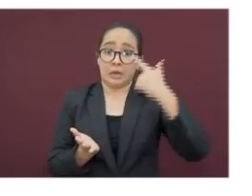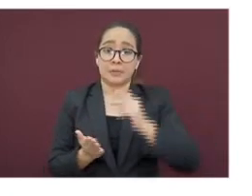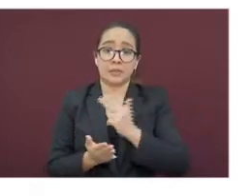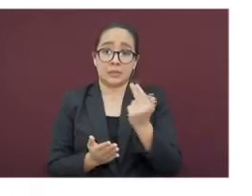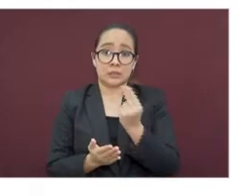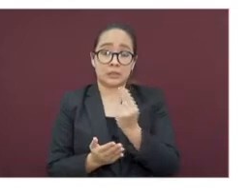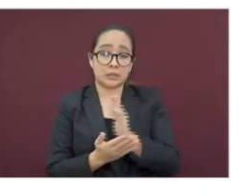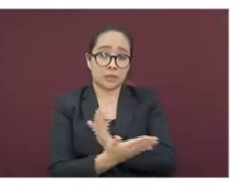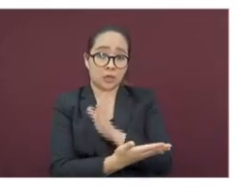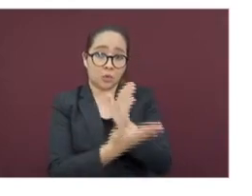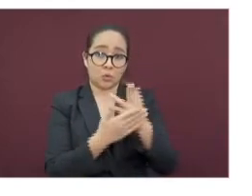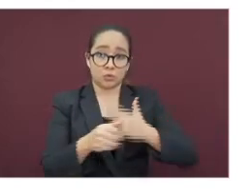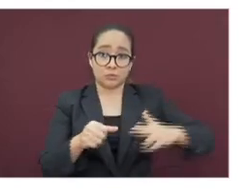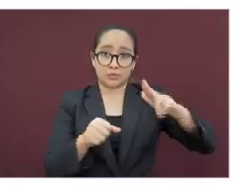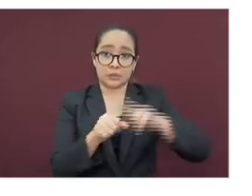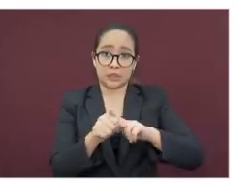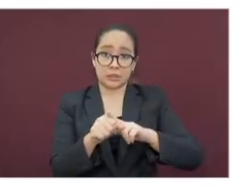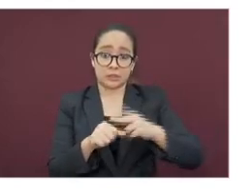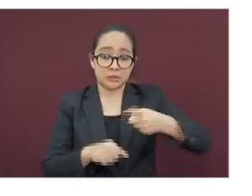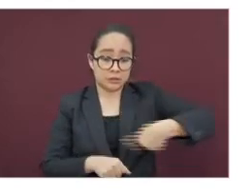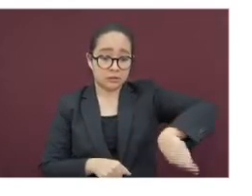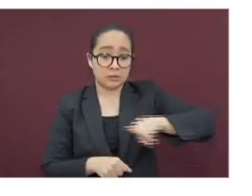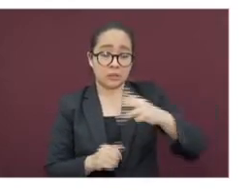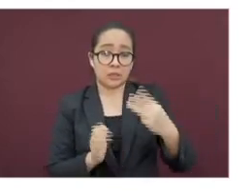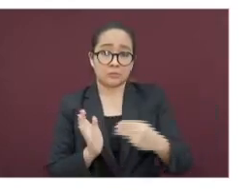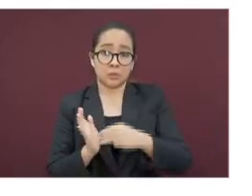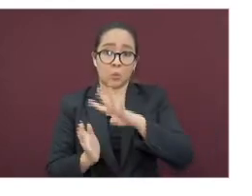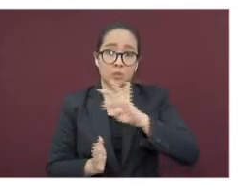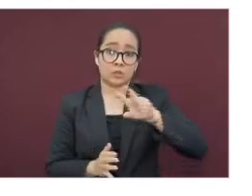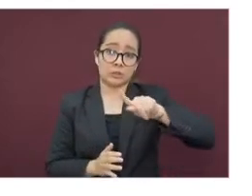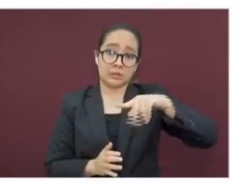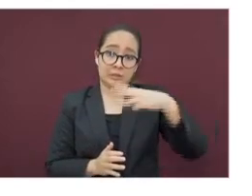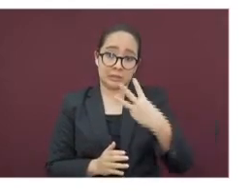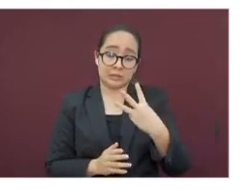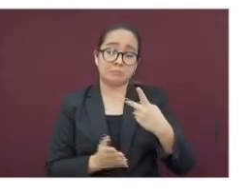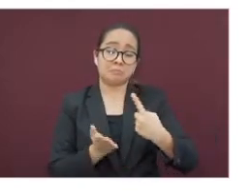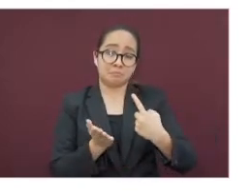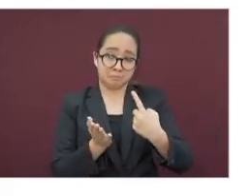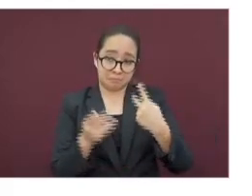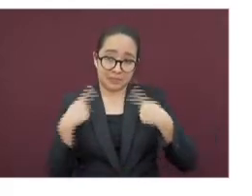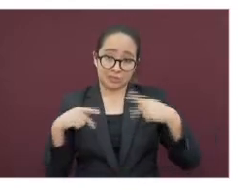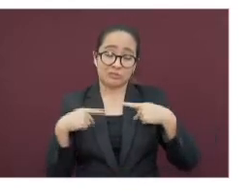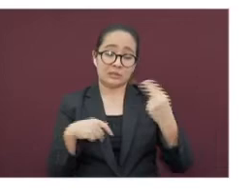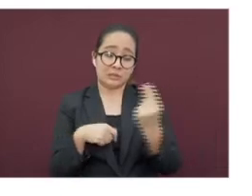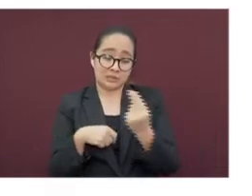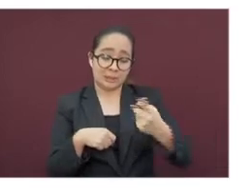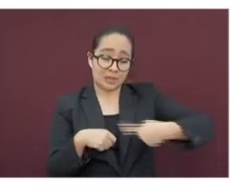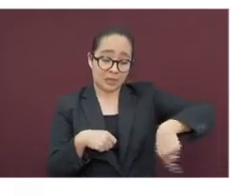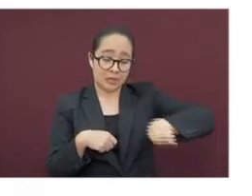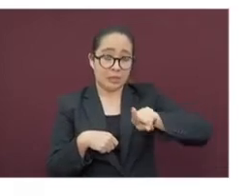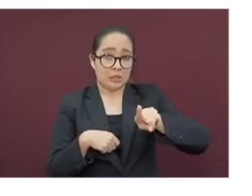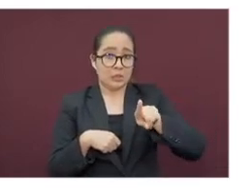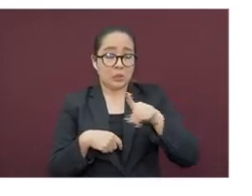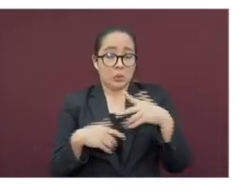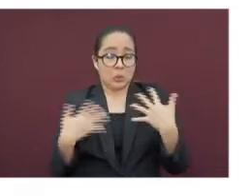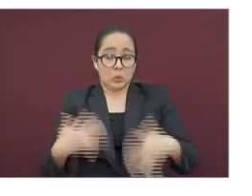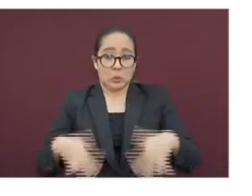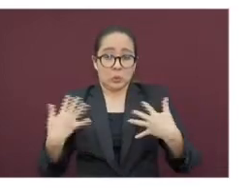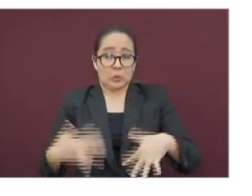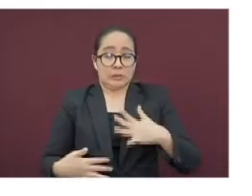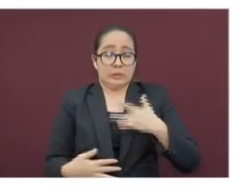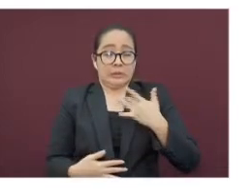ocurrido en tres mil cuatrocientos setenta y tres de los pacientes que se han atendido, ya que presentaban cuadros más